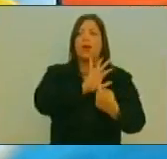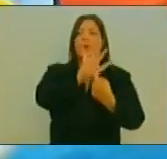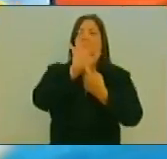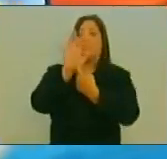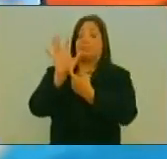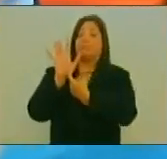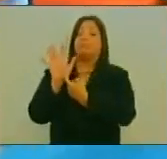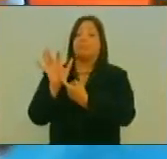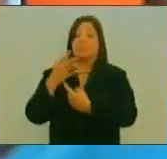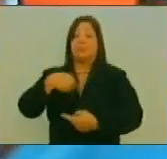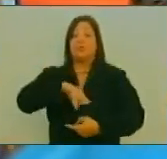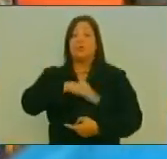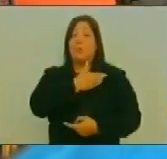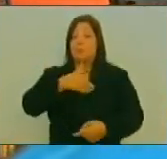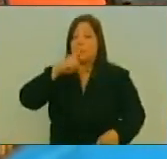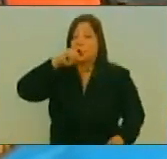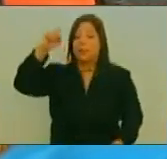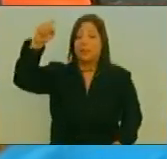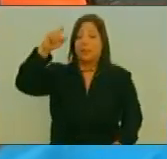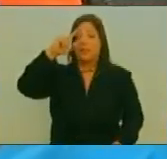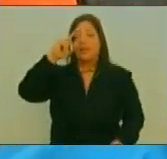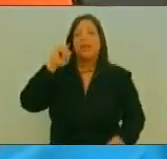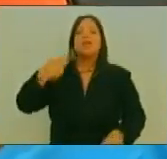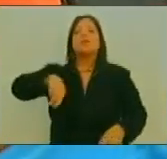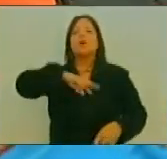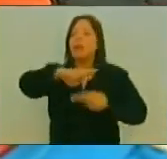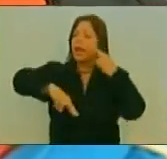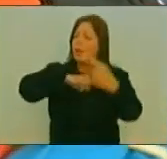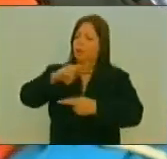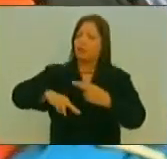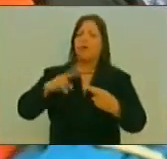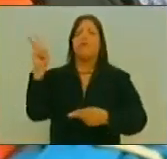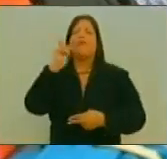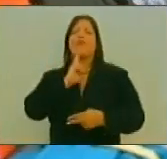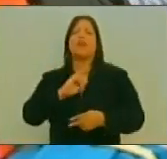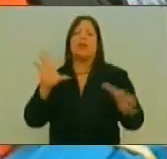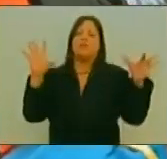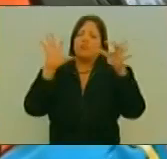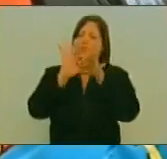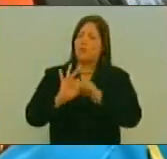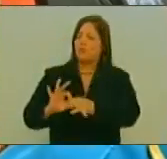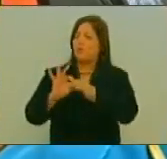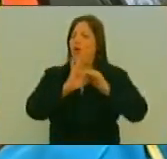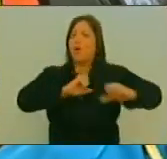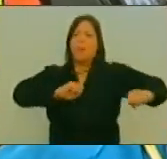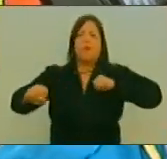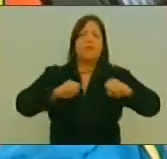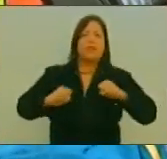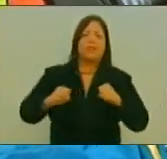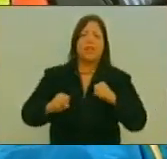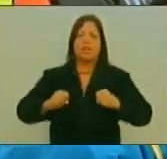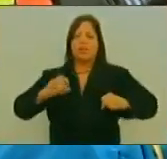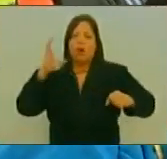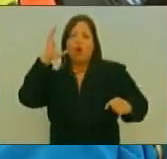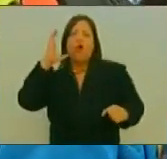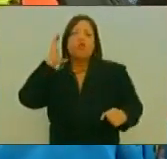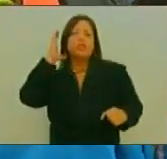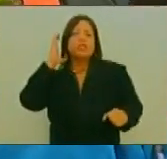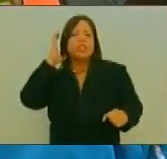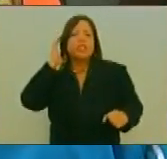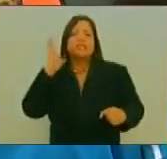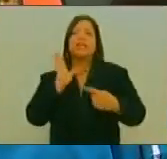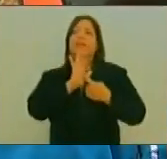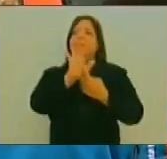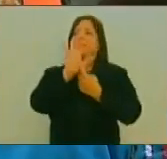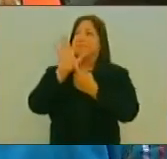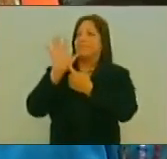dando Nuestro presidente obrero Y nuestra revolución Bolivariana En unidad En movilización En conciencia Es lo que nos